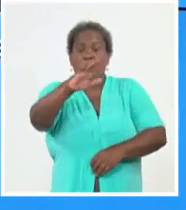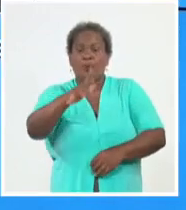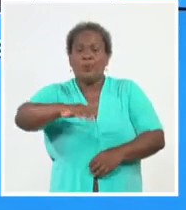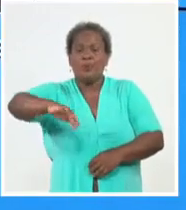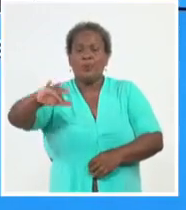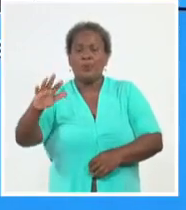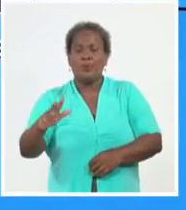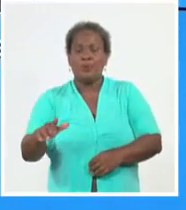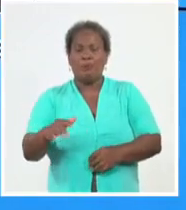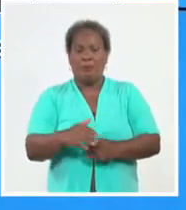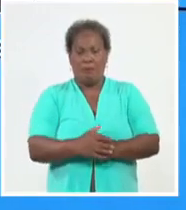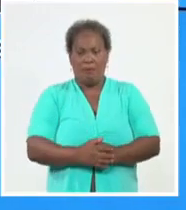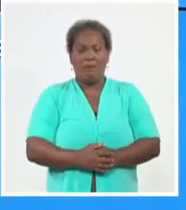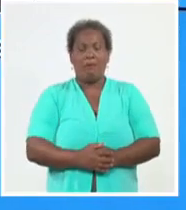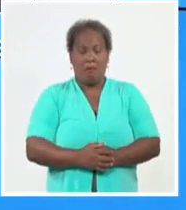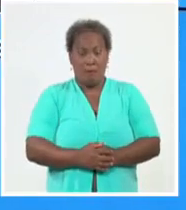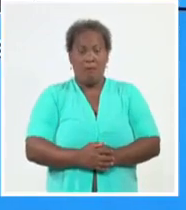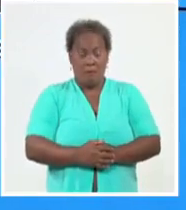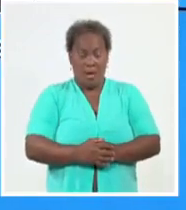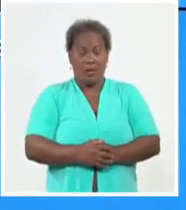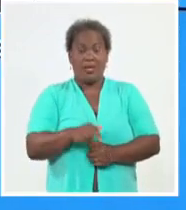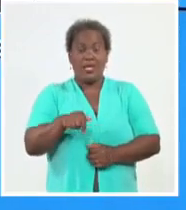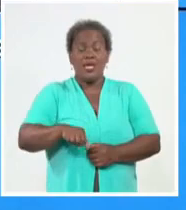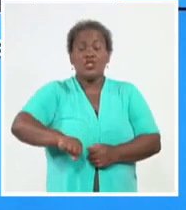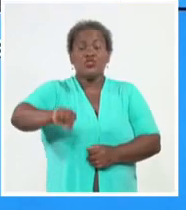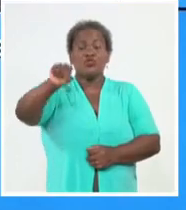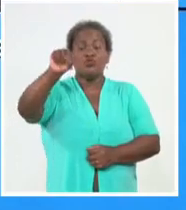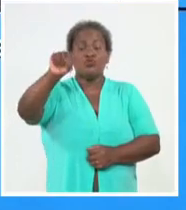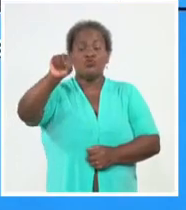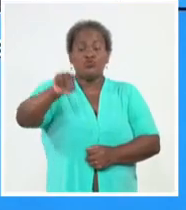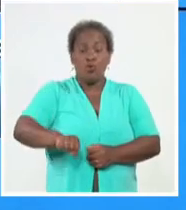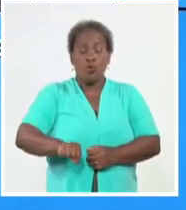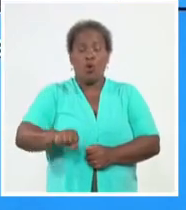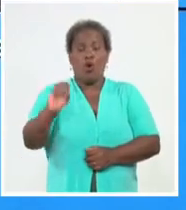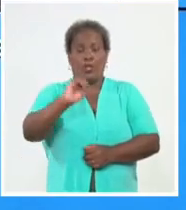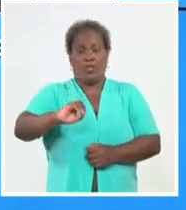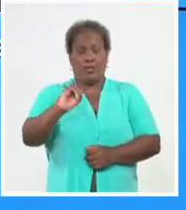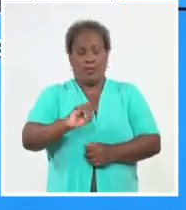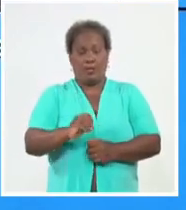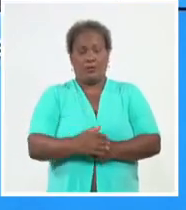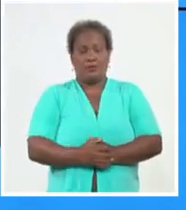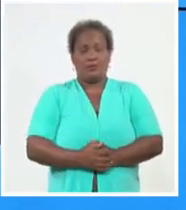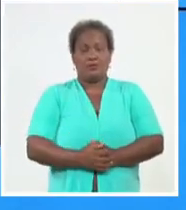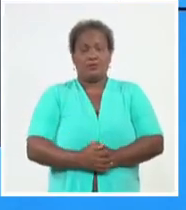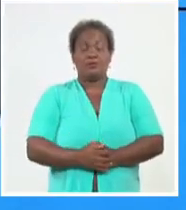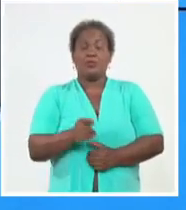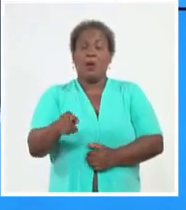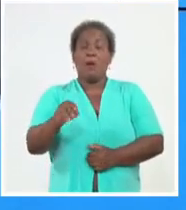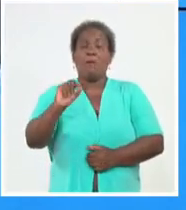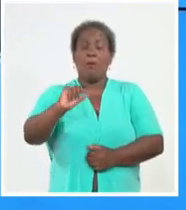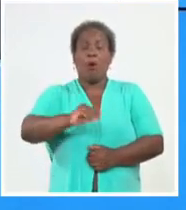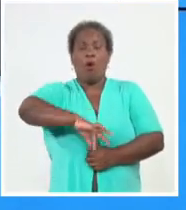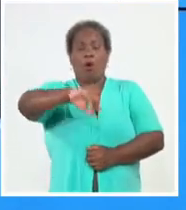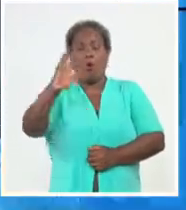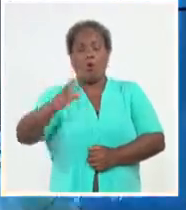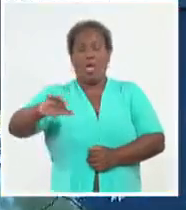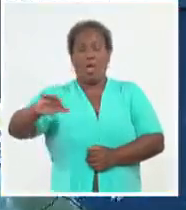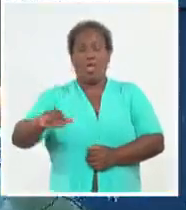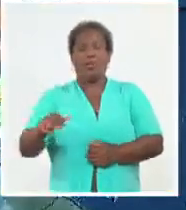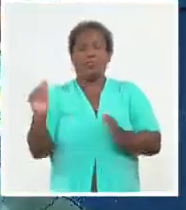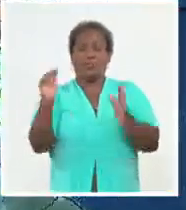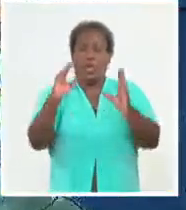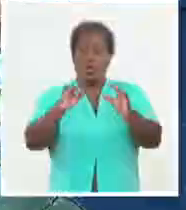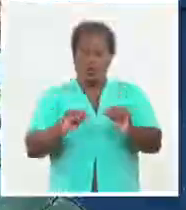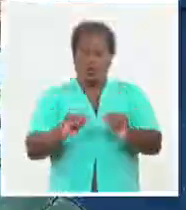litoral norte oriental y en la sur oriental. O sea, ambos litorales orientales, el resto de los litorales con poco oleaje hasta el anochecer. A